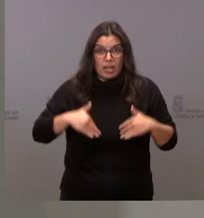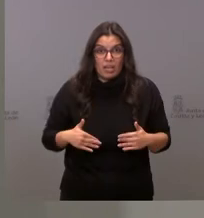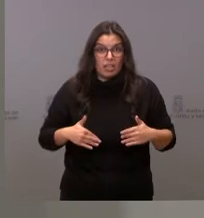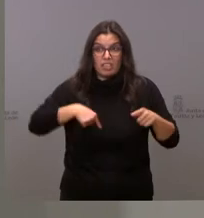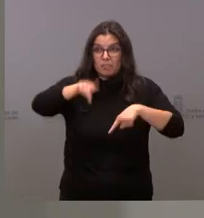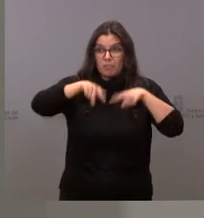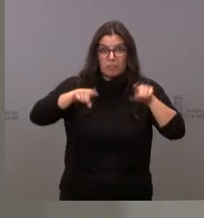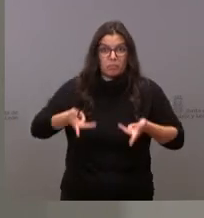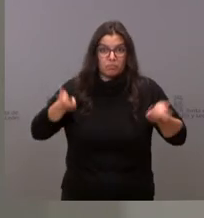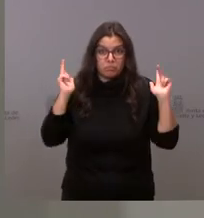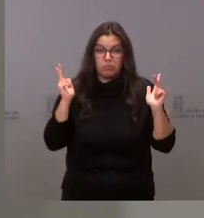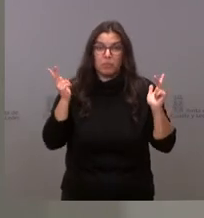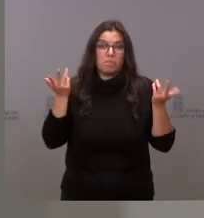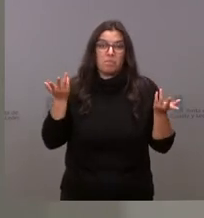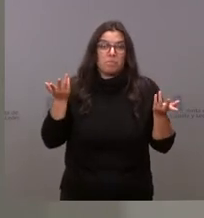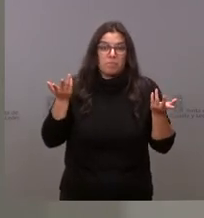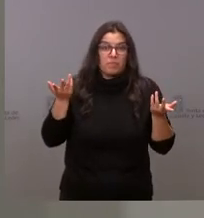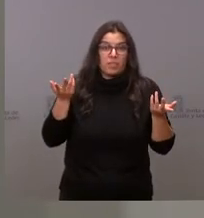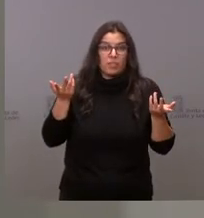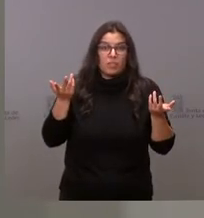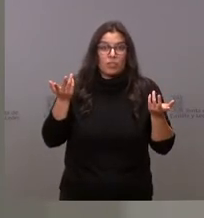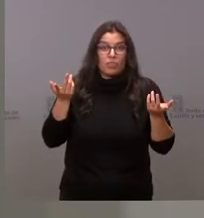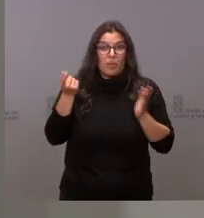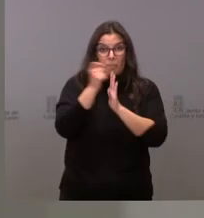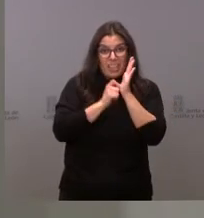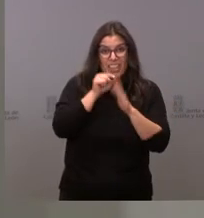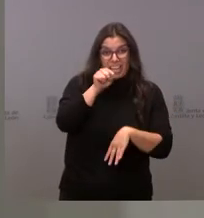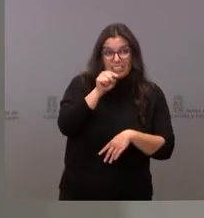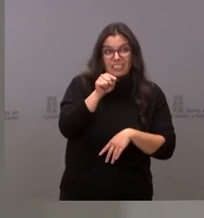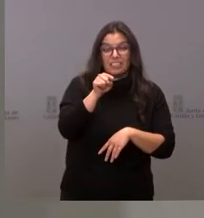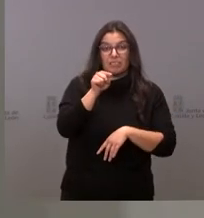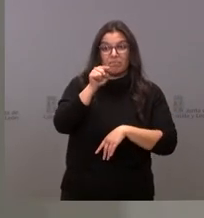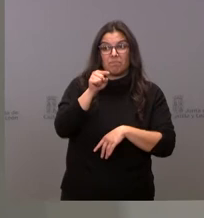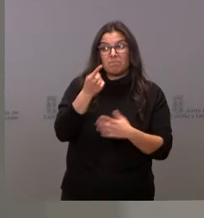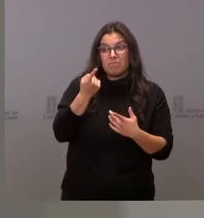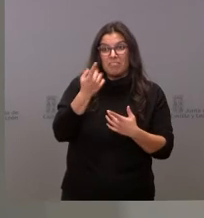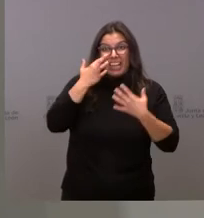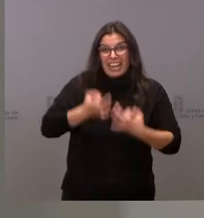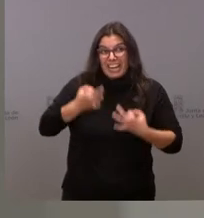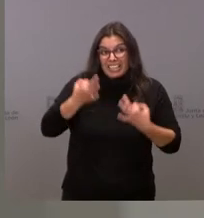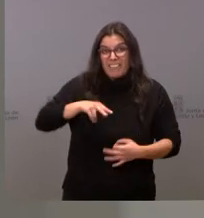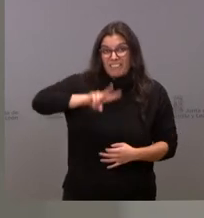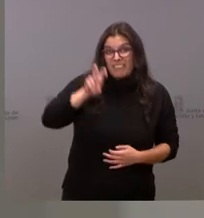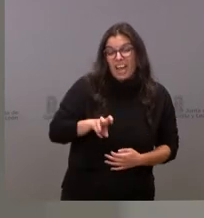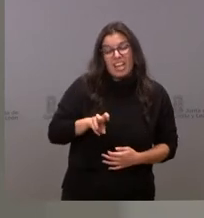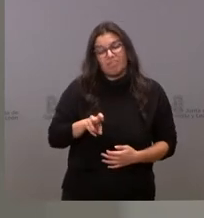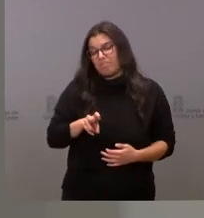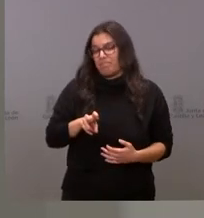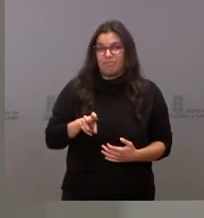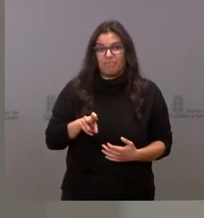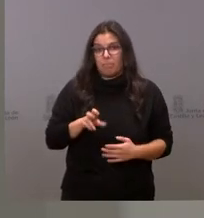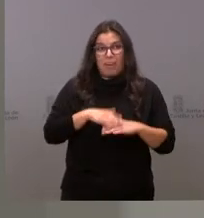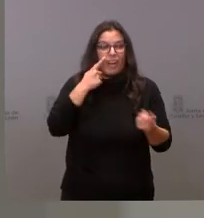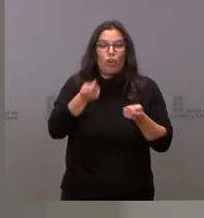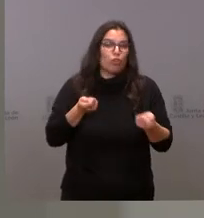la movilidad en la que es difícil que medidas de este tipo surtan un efecto real en el control